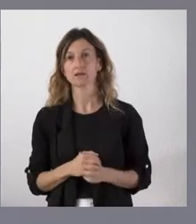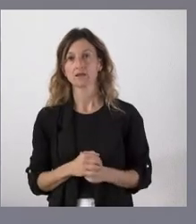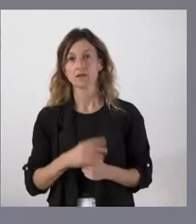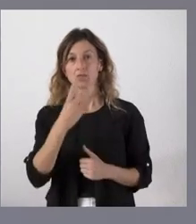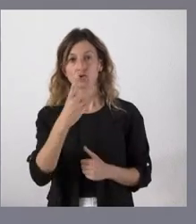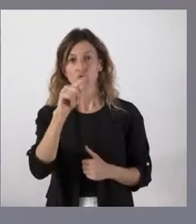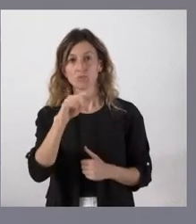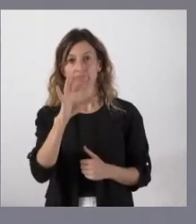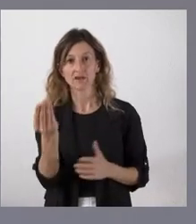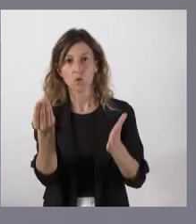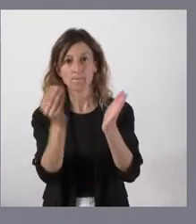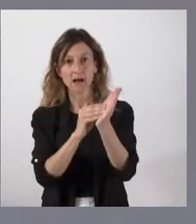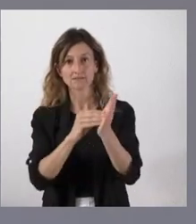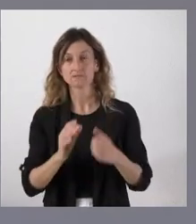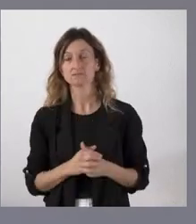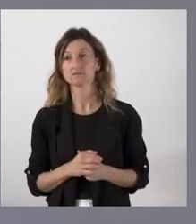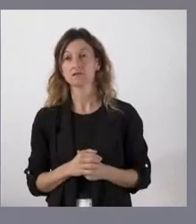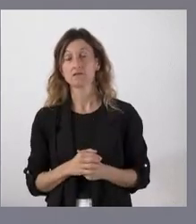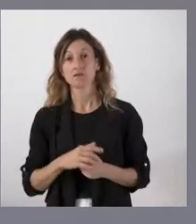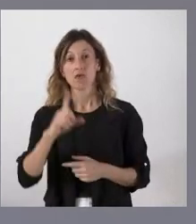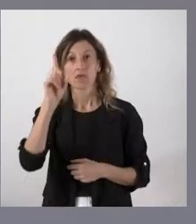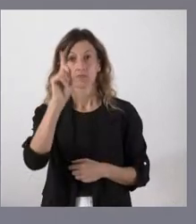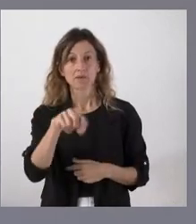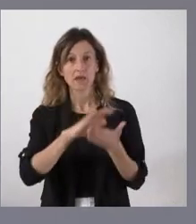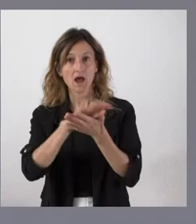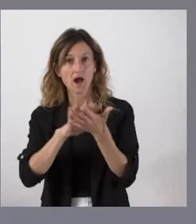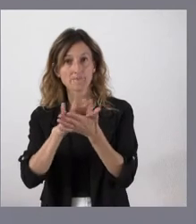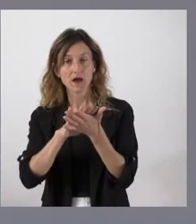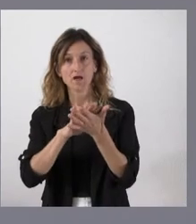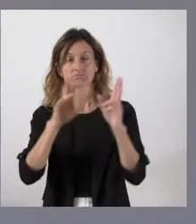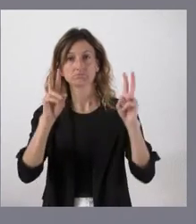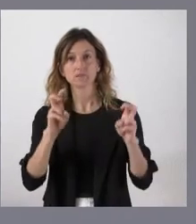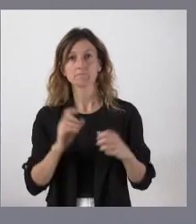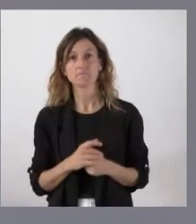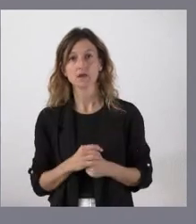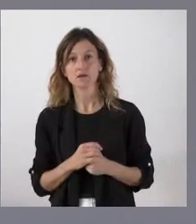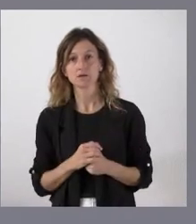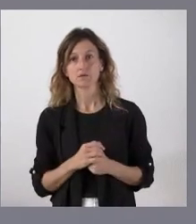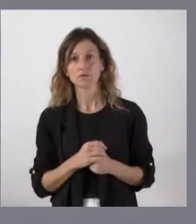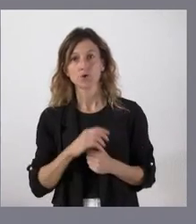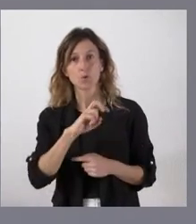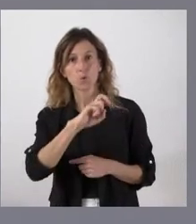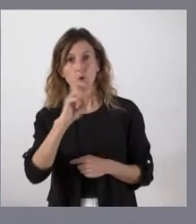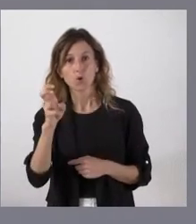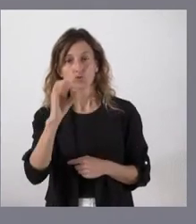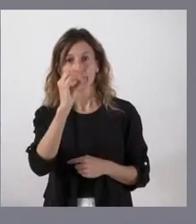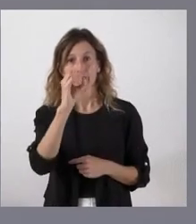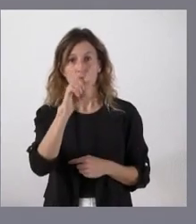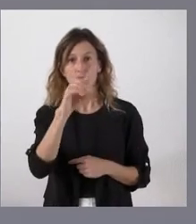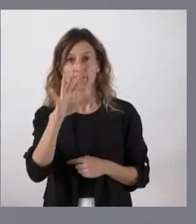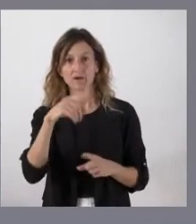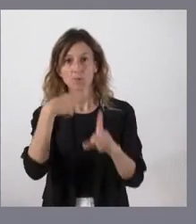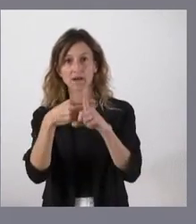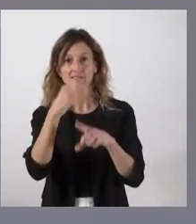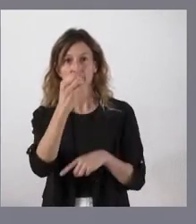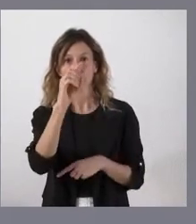,5% adicional, pero también se nos está hablando de otro 0,5% más otro 0,5